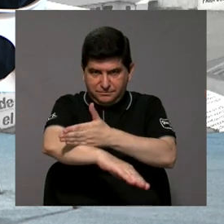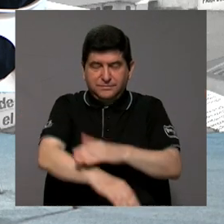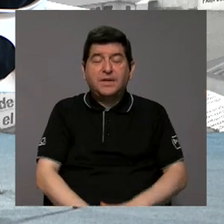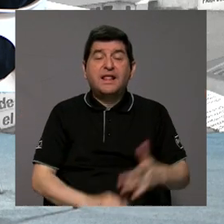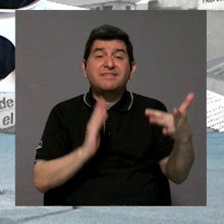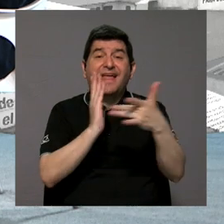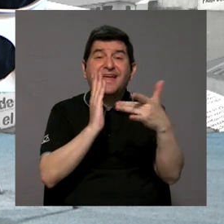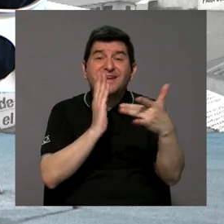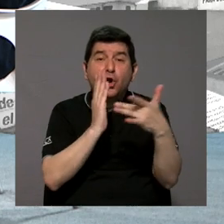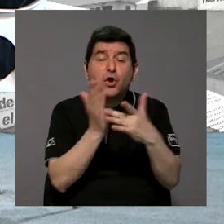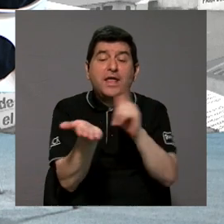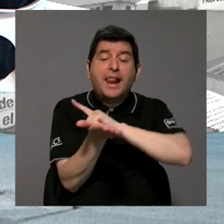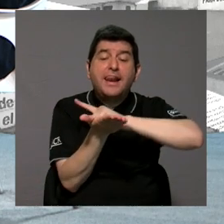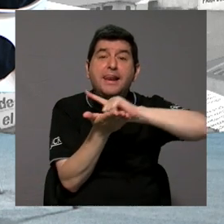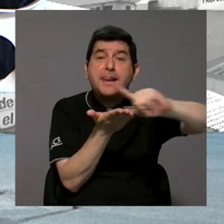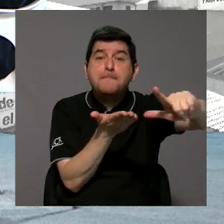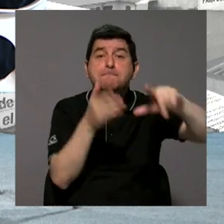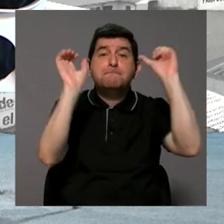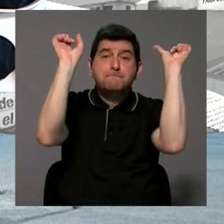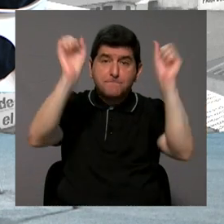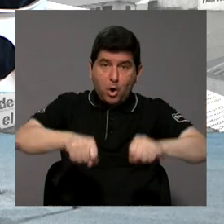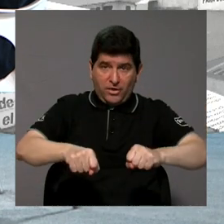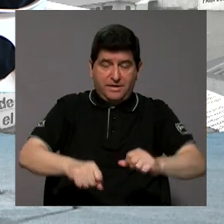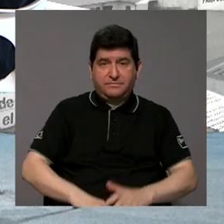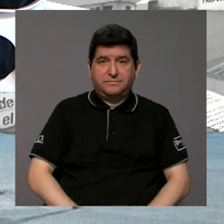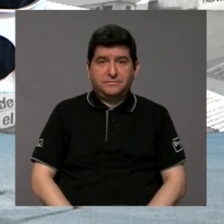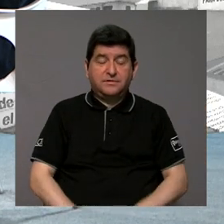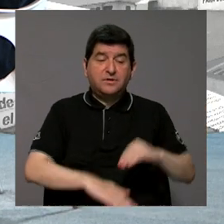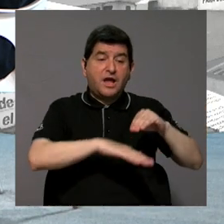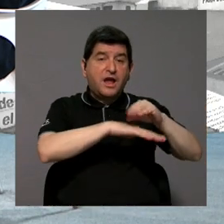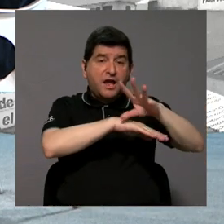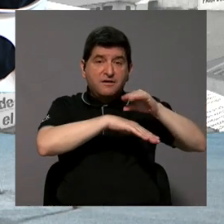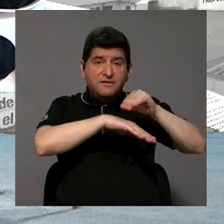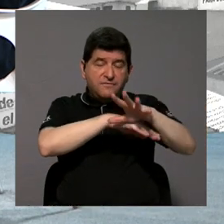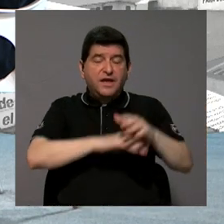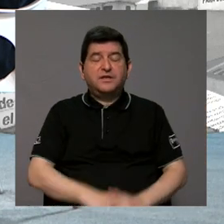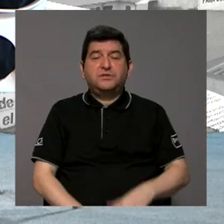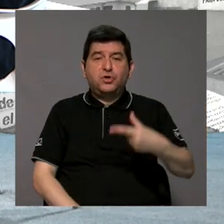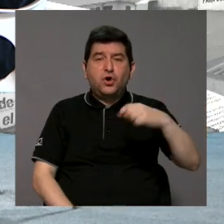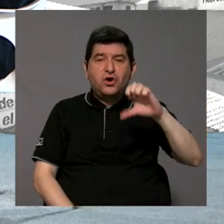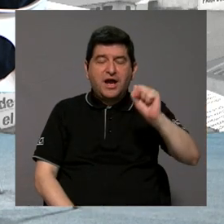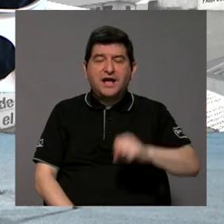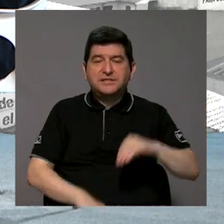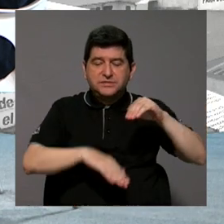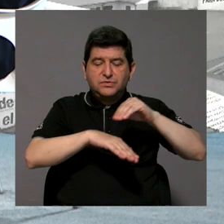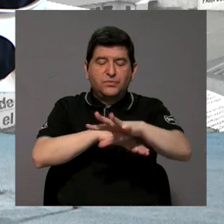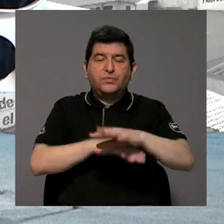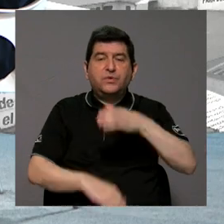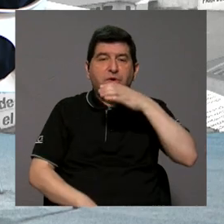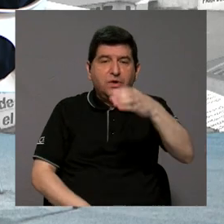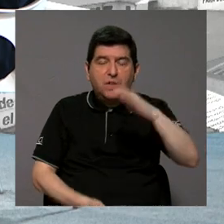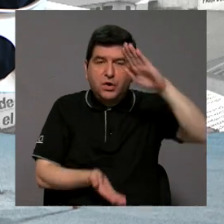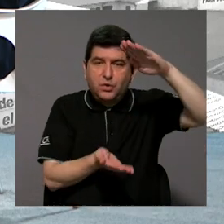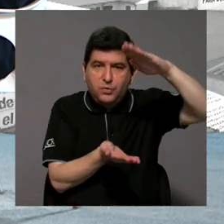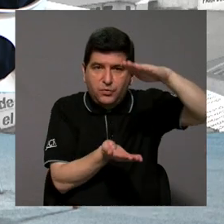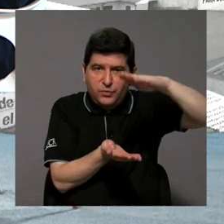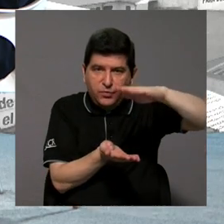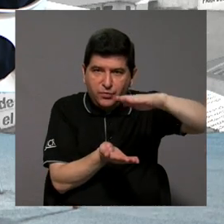más de estas tecnologías limpias es posible que los efectos de los gases invernaderos los podamos ir